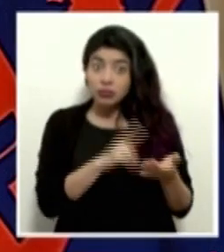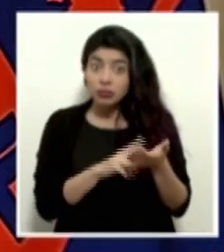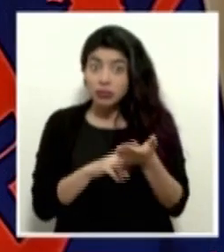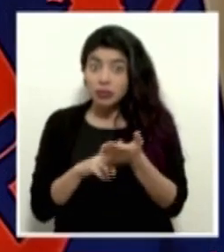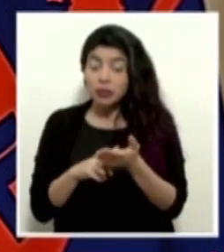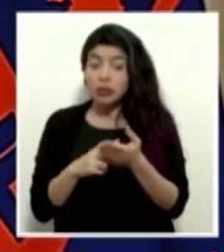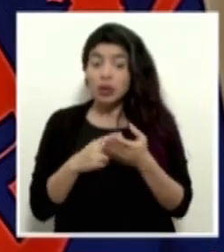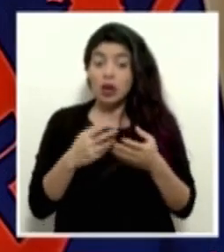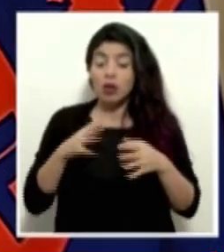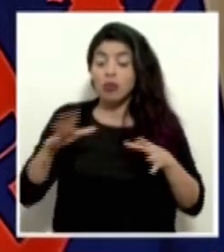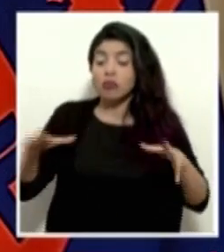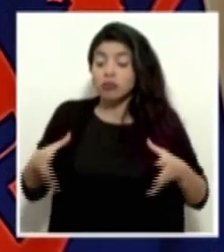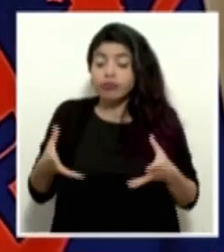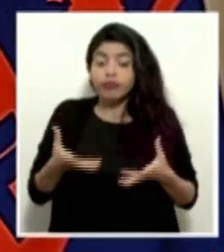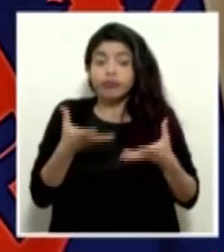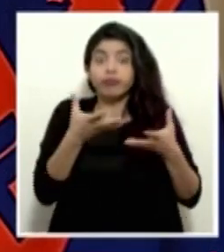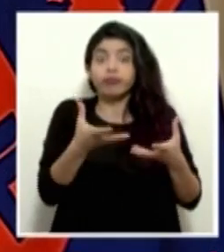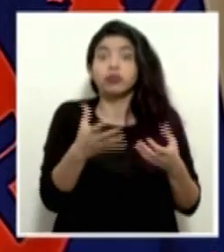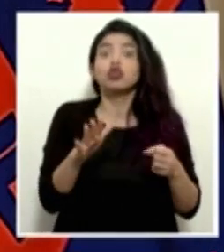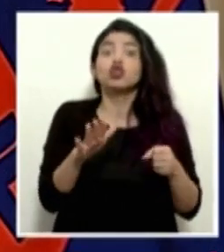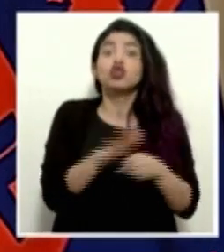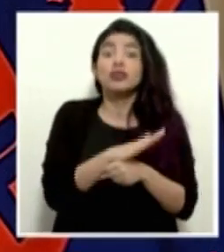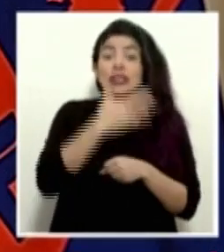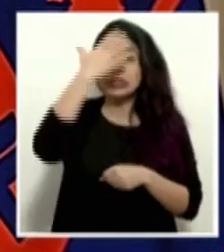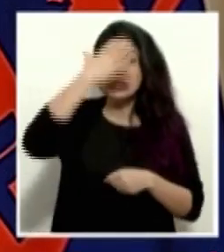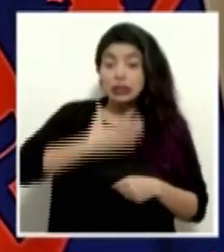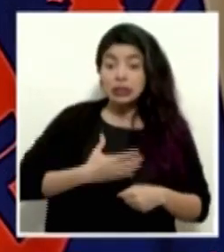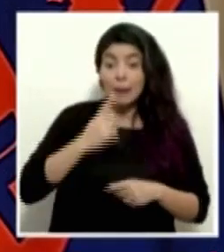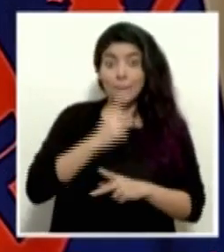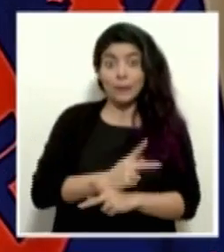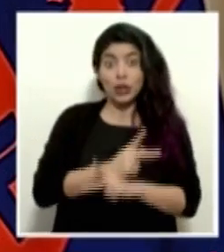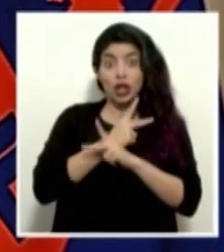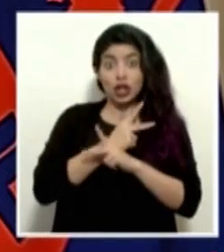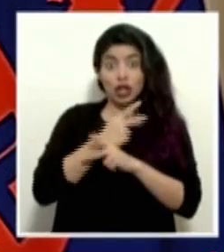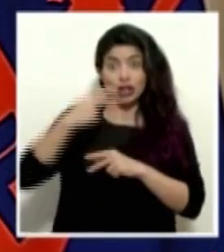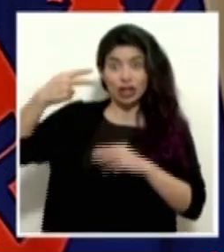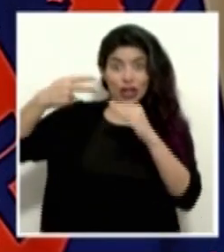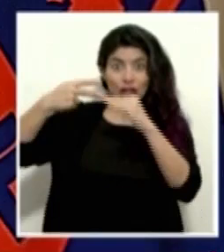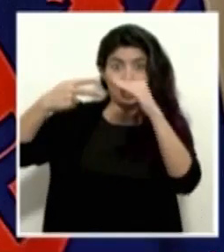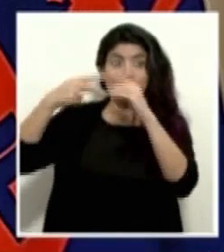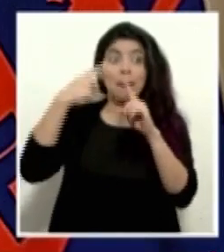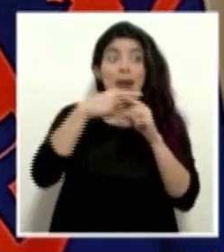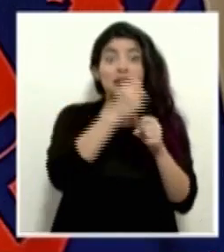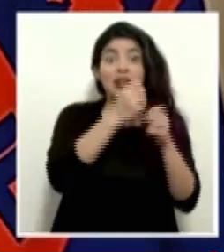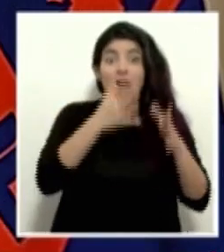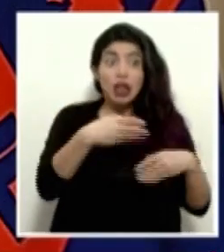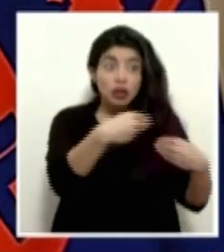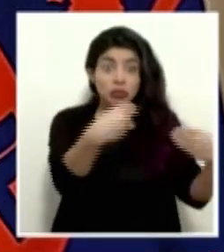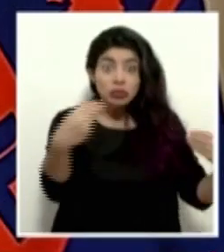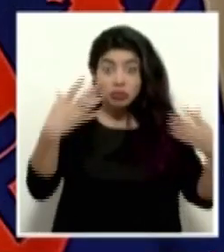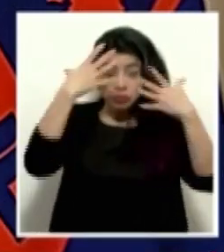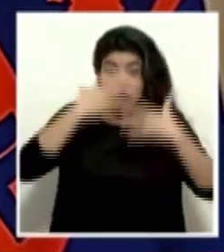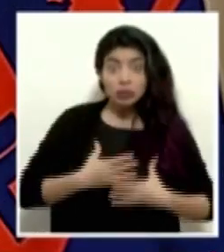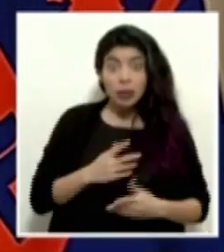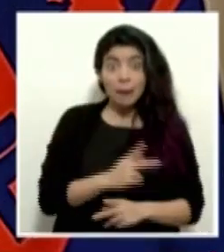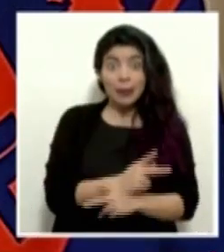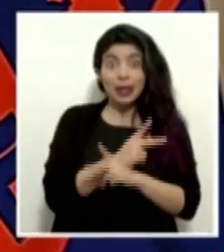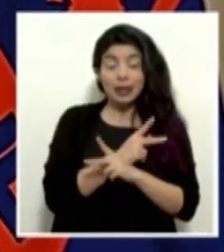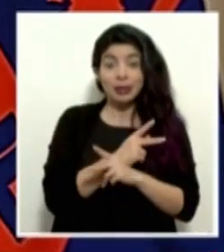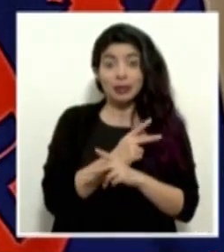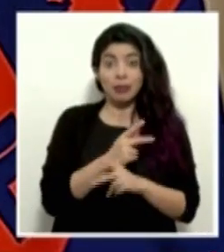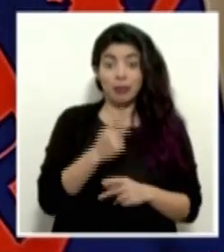equipo de protección personal para esos dos pisos adicionales y el personal que va a estar trabajando ahí implica